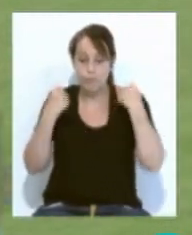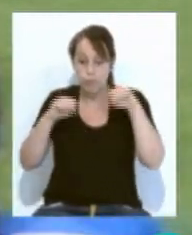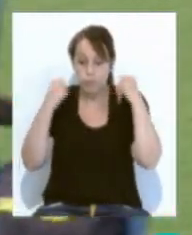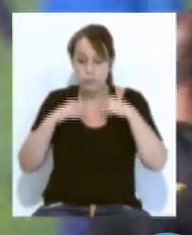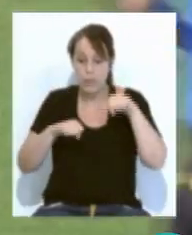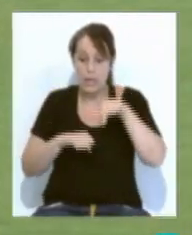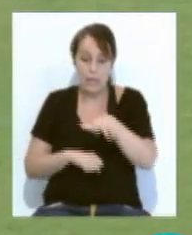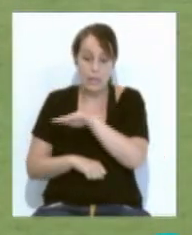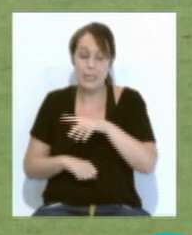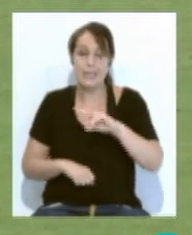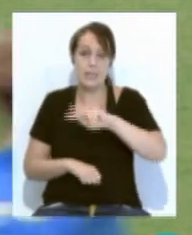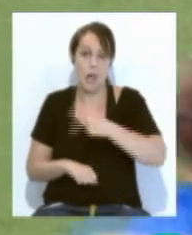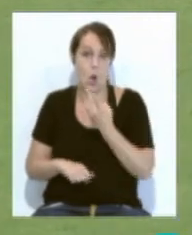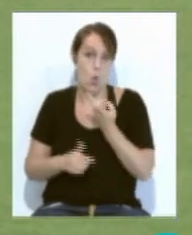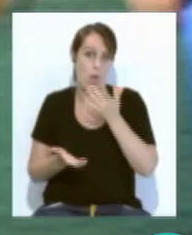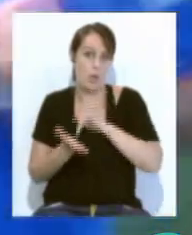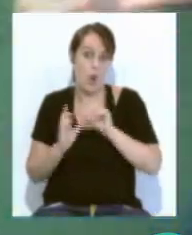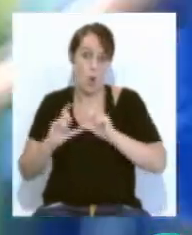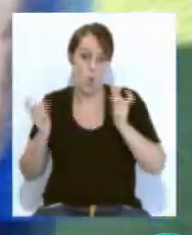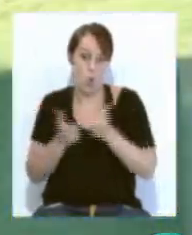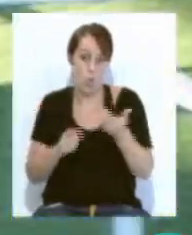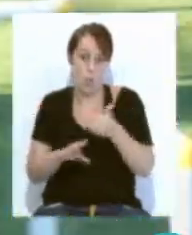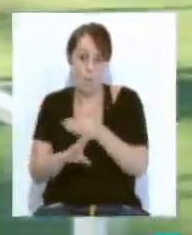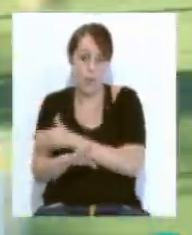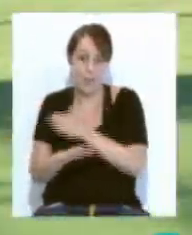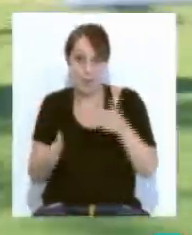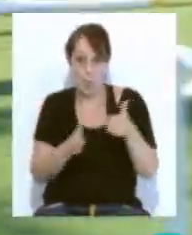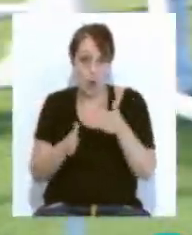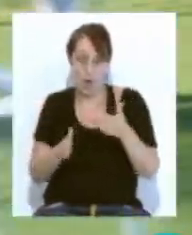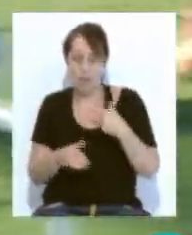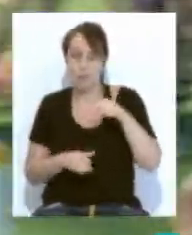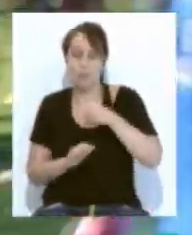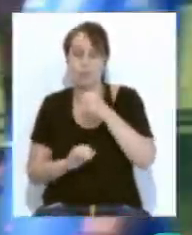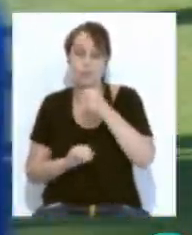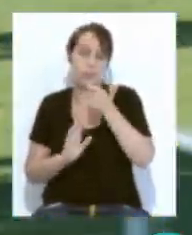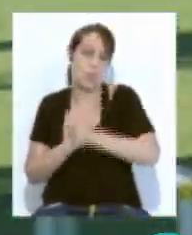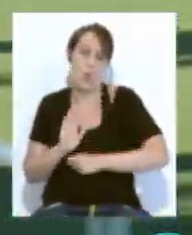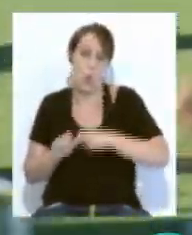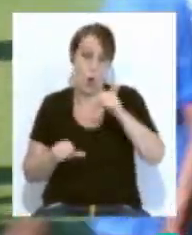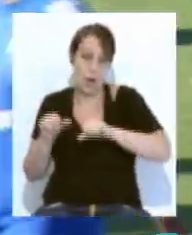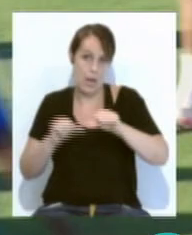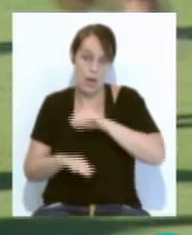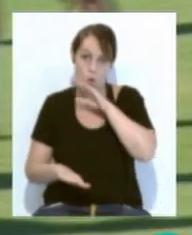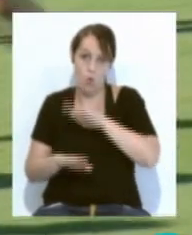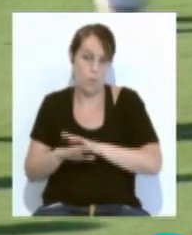sido la segunda sesión en grupo de lo que va de pretemporada siguiendo el protocolo de la Liga en todo momento.